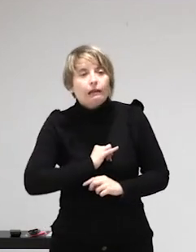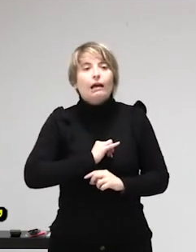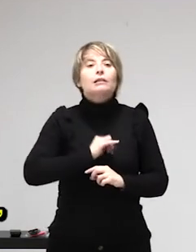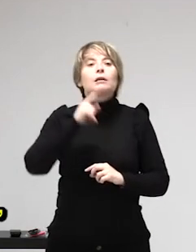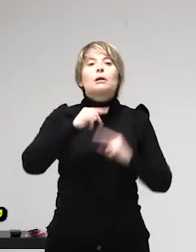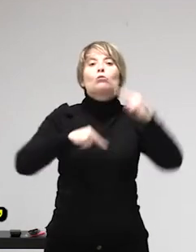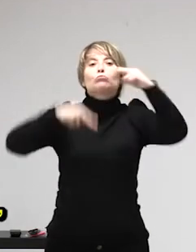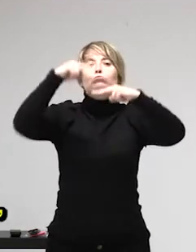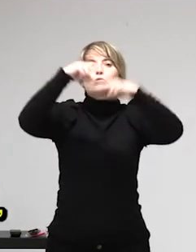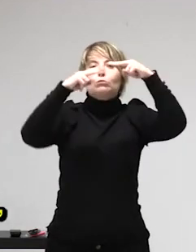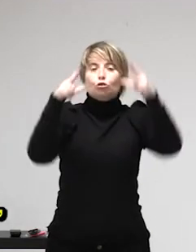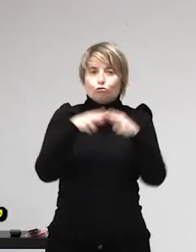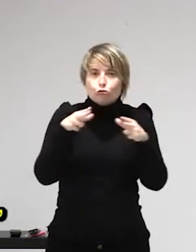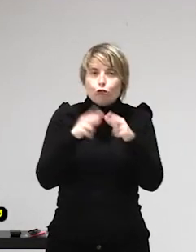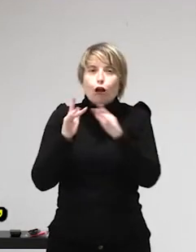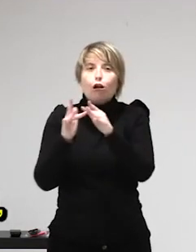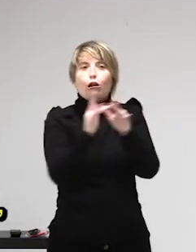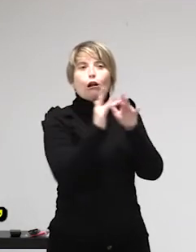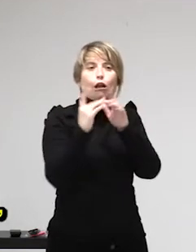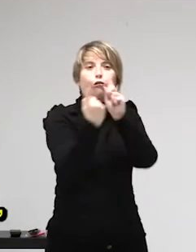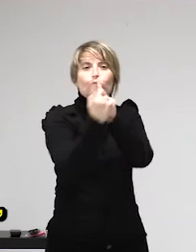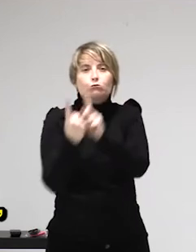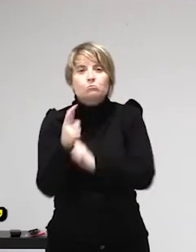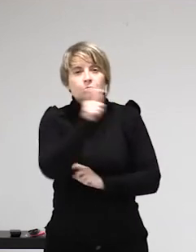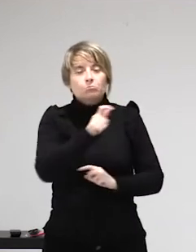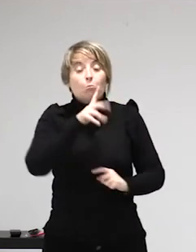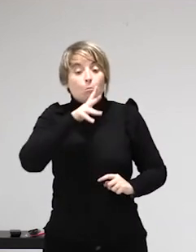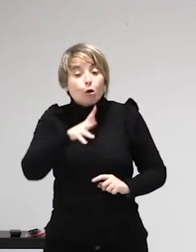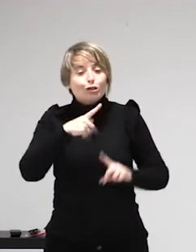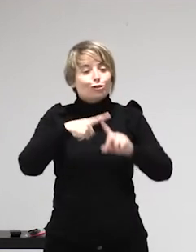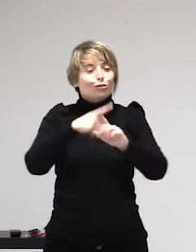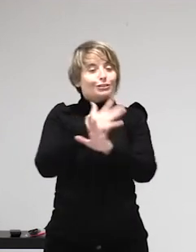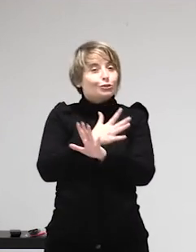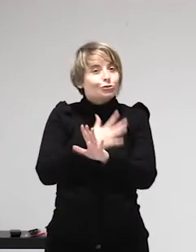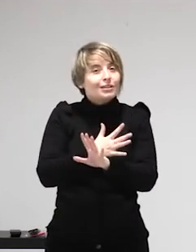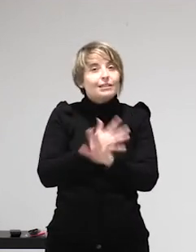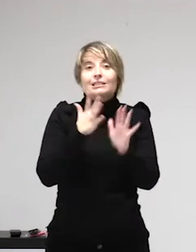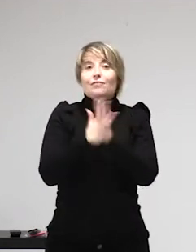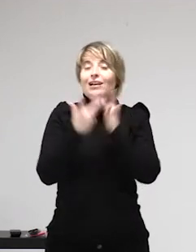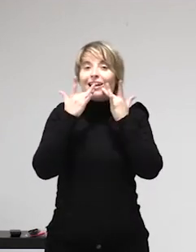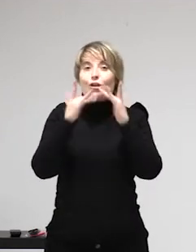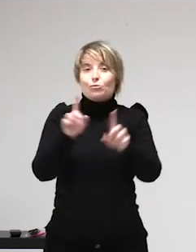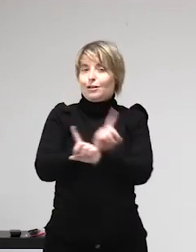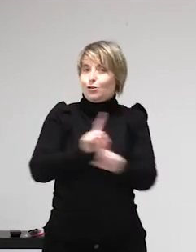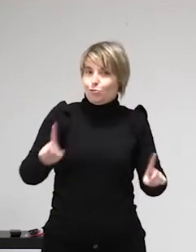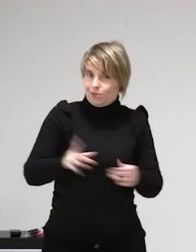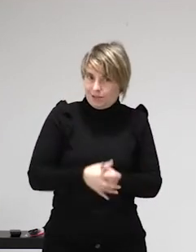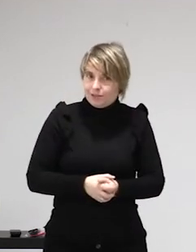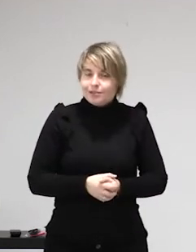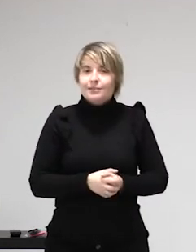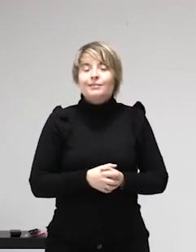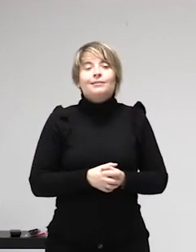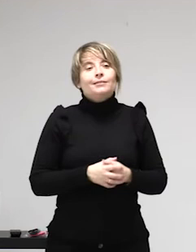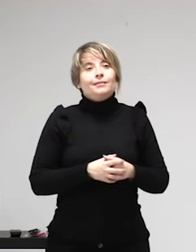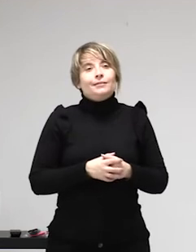bienvenidas. Bueno, hablamos de trabajo sexual y lo primero, Carolina, ¿qué es para ti el sexo? Bueno,